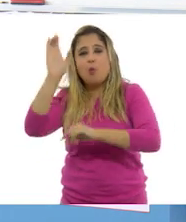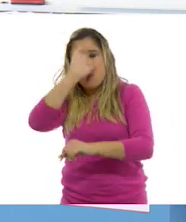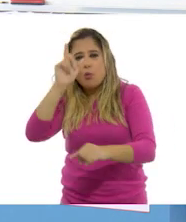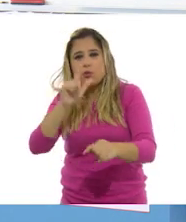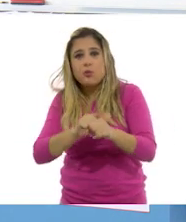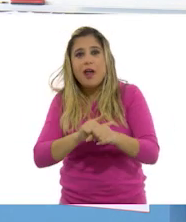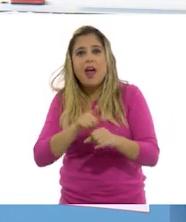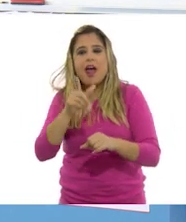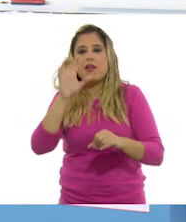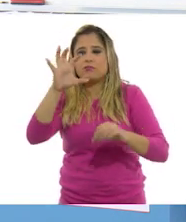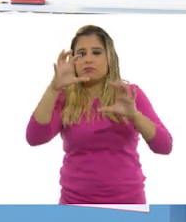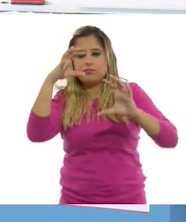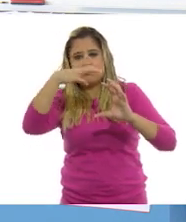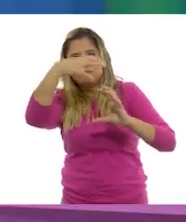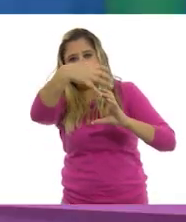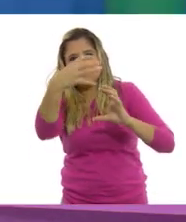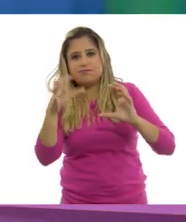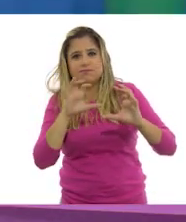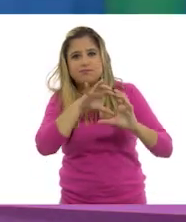de los continentes.